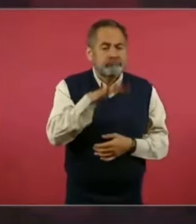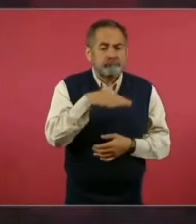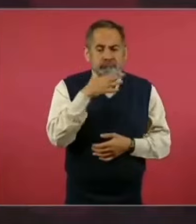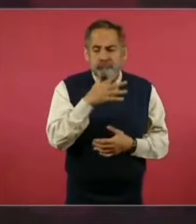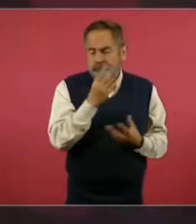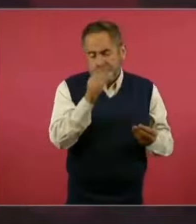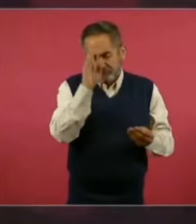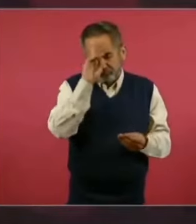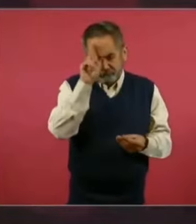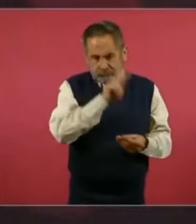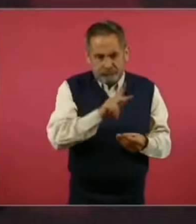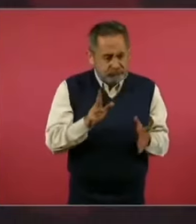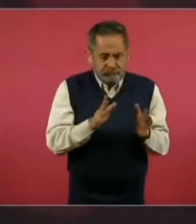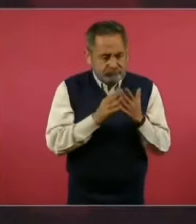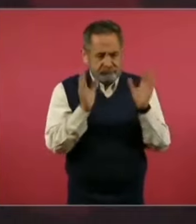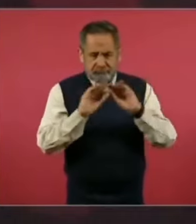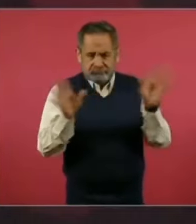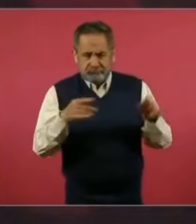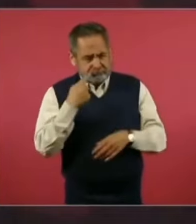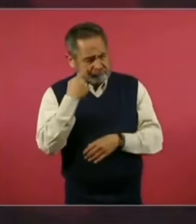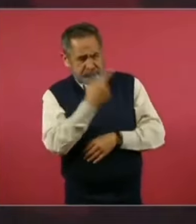abiertamente.